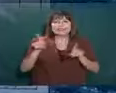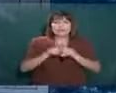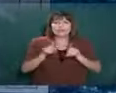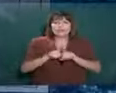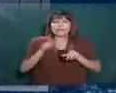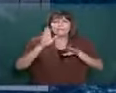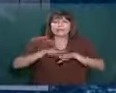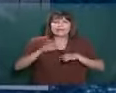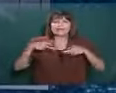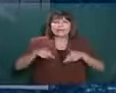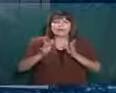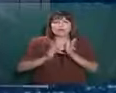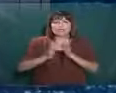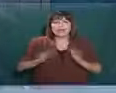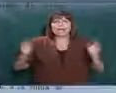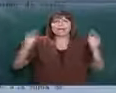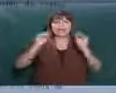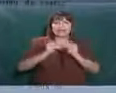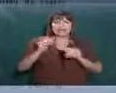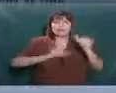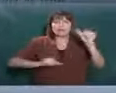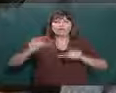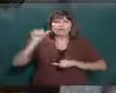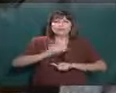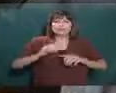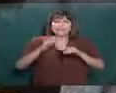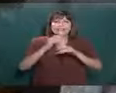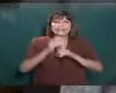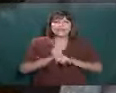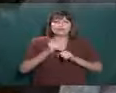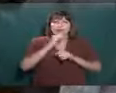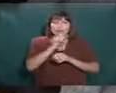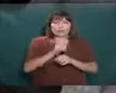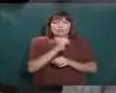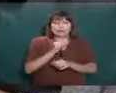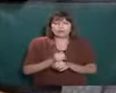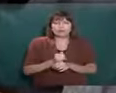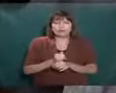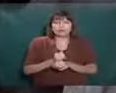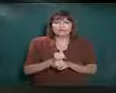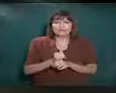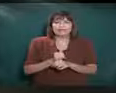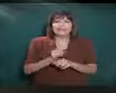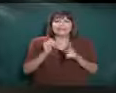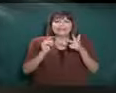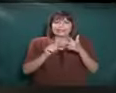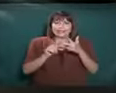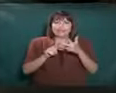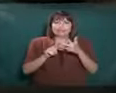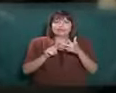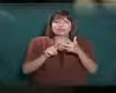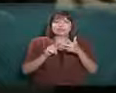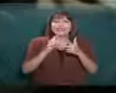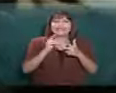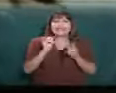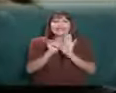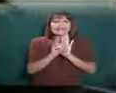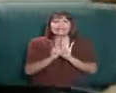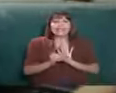a su vez permitan aprovechar al máximo los esfuerzos realizados por la institución. Tercer paso,